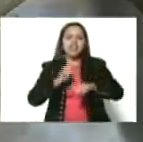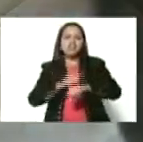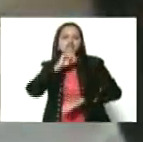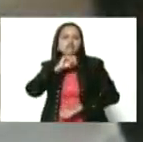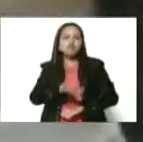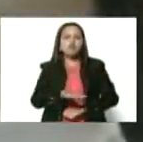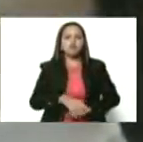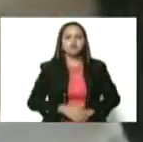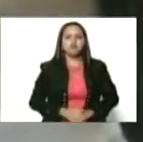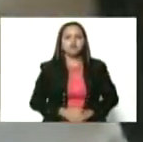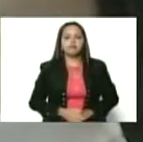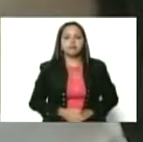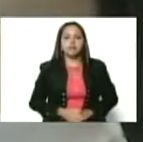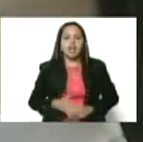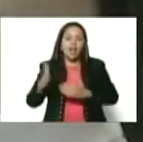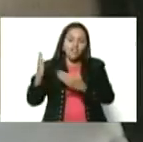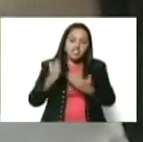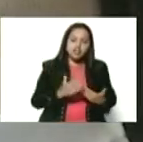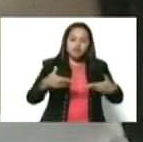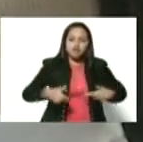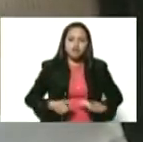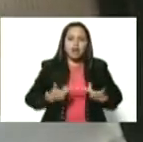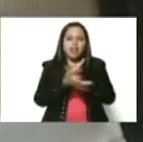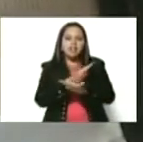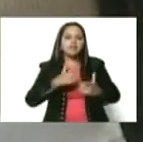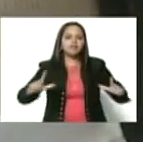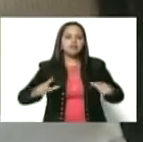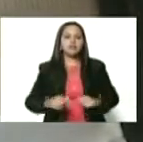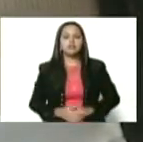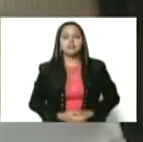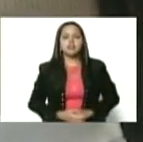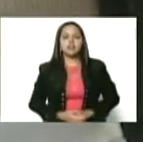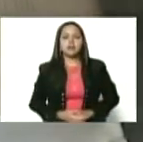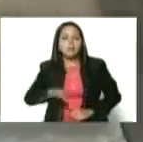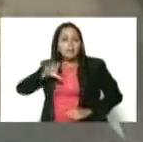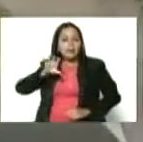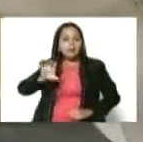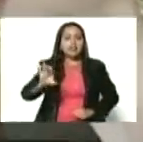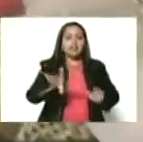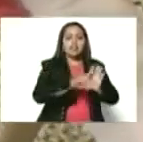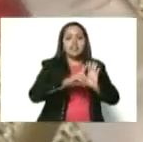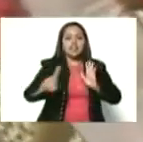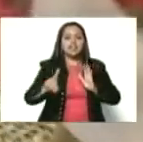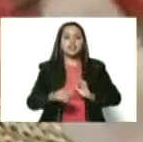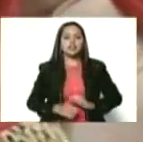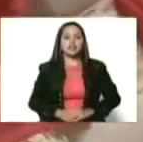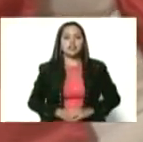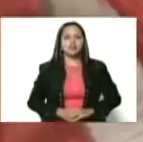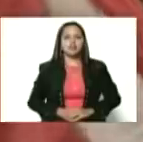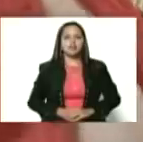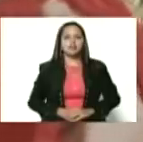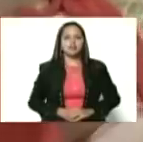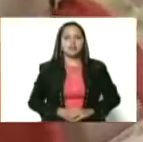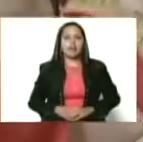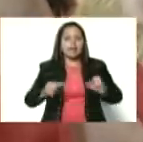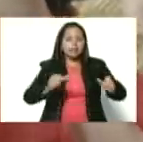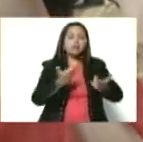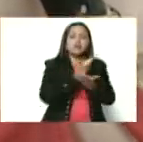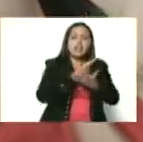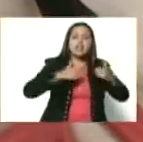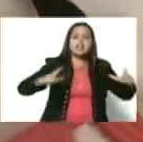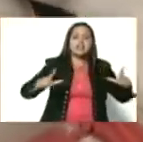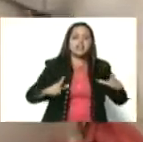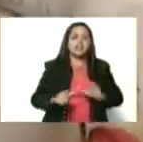historia, ha venido luchando por la libertad, por la patria y por sus derechos, tal como quedó ahí. Por emancipación de la mujer, por la